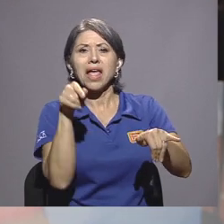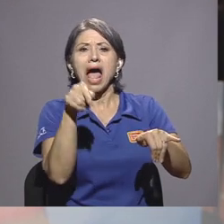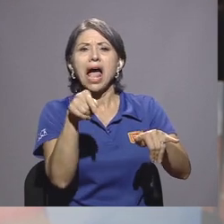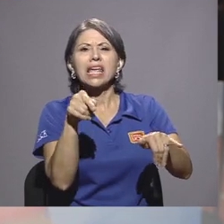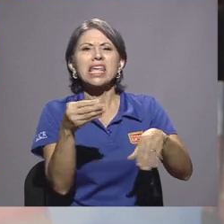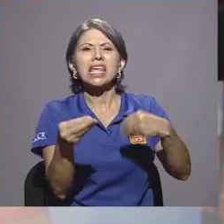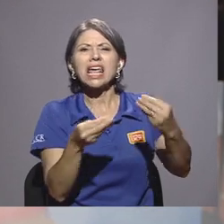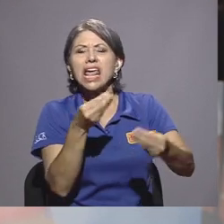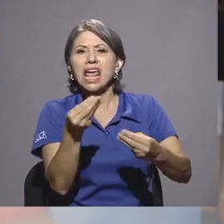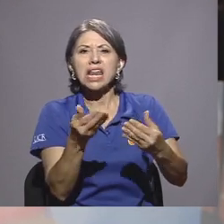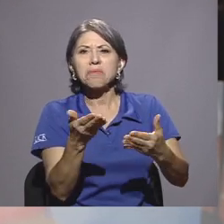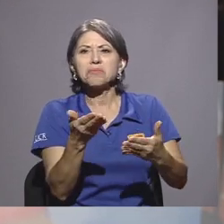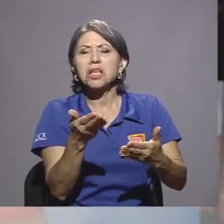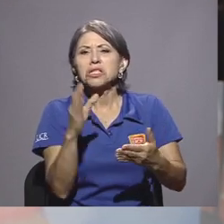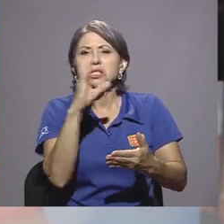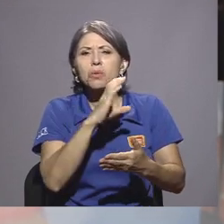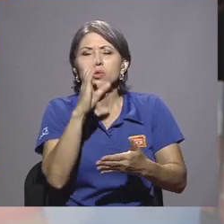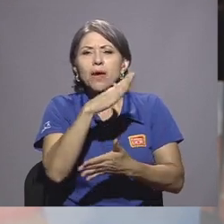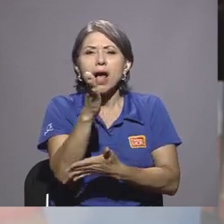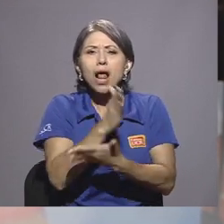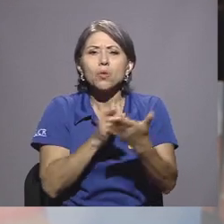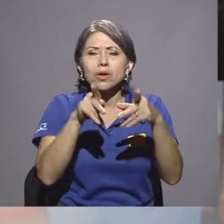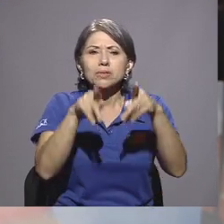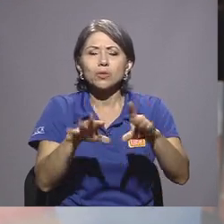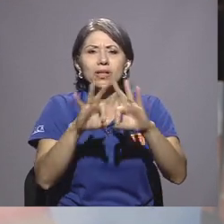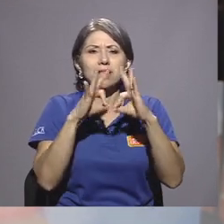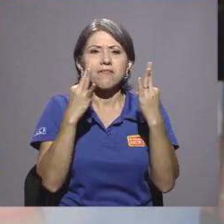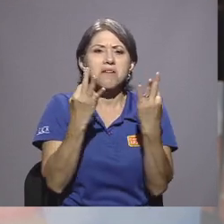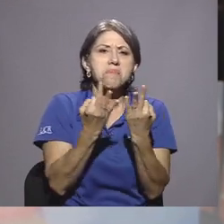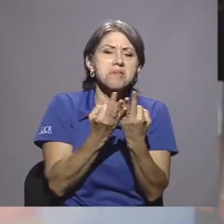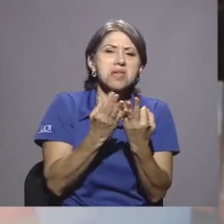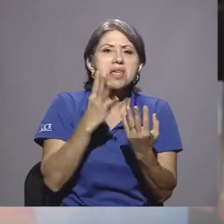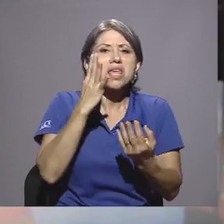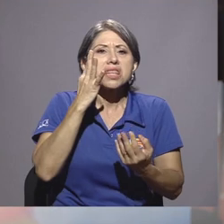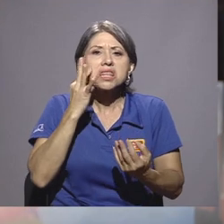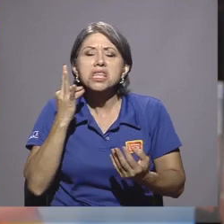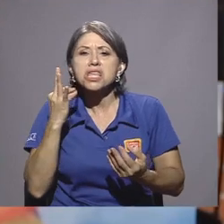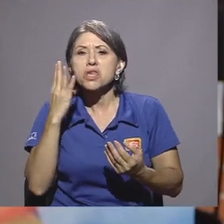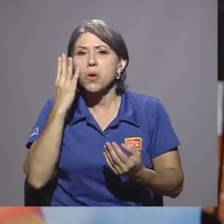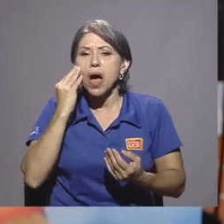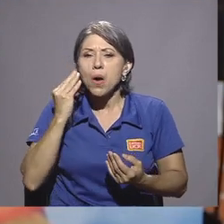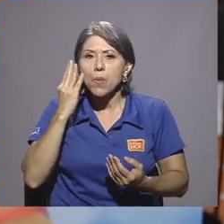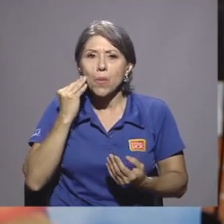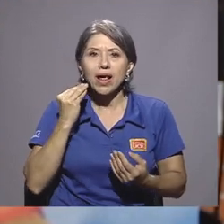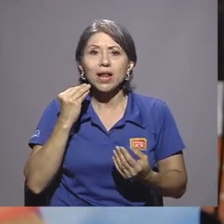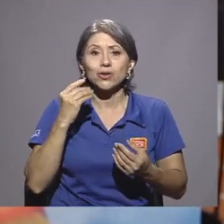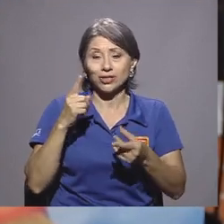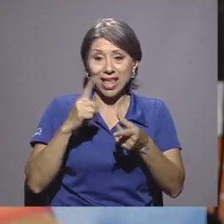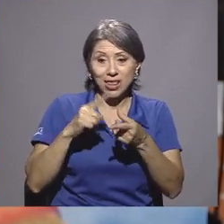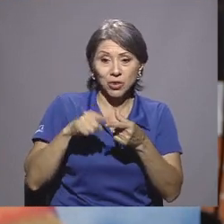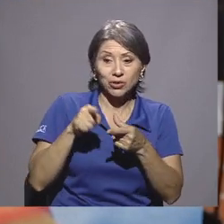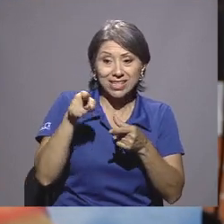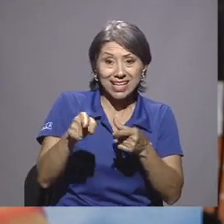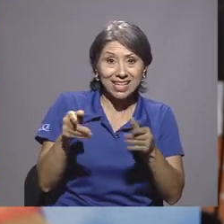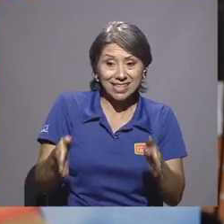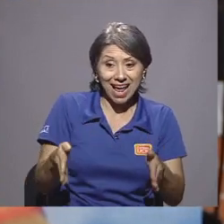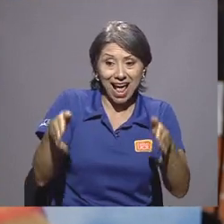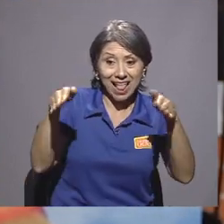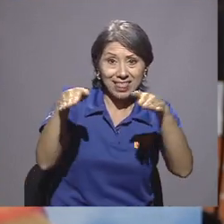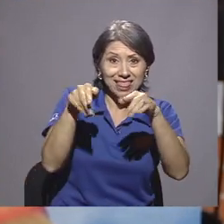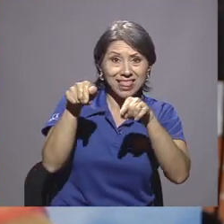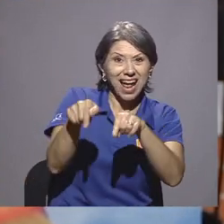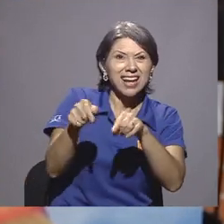alguno de los parientes, algún tío, los abuelos, y esa era la parte central del altar, y el motivo era,